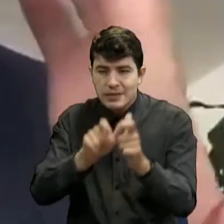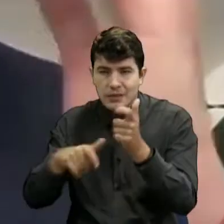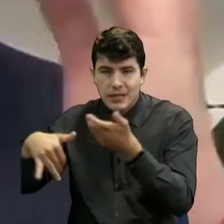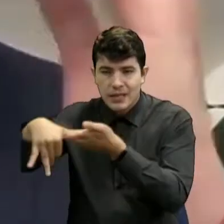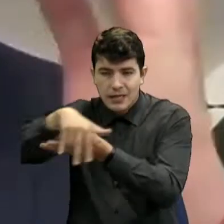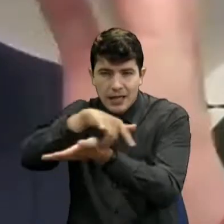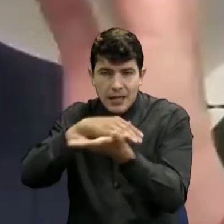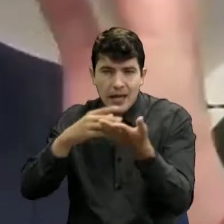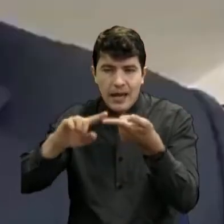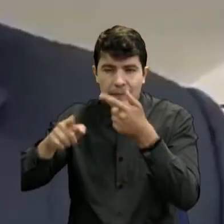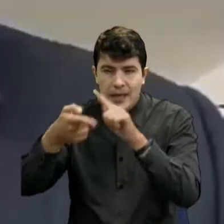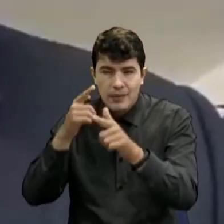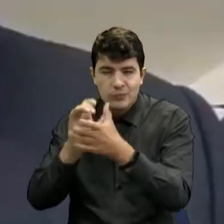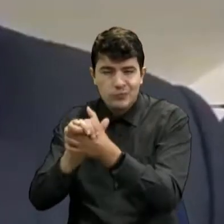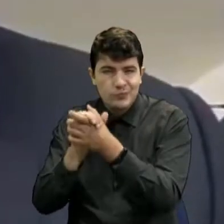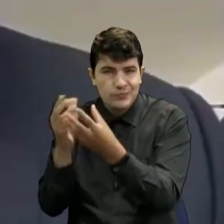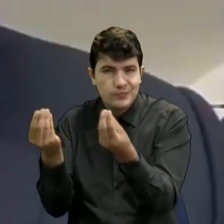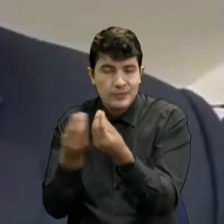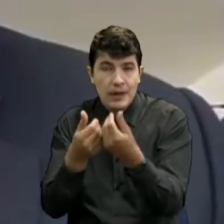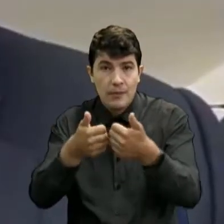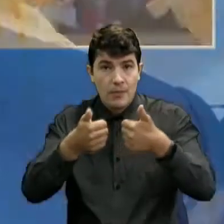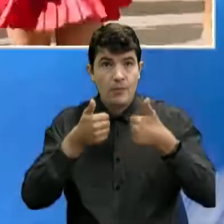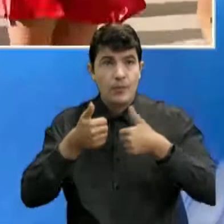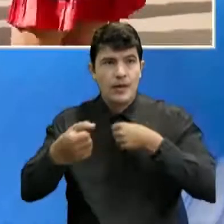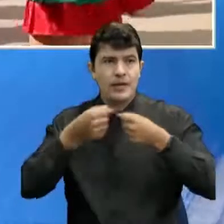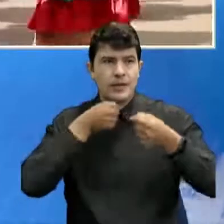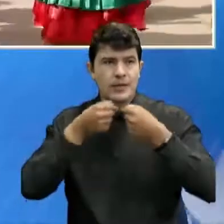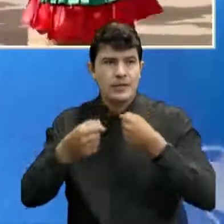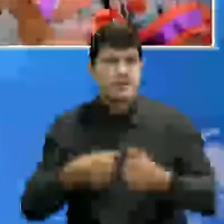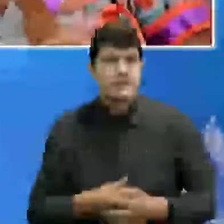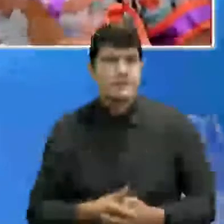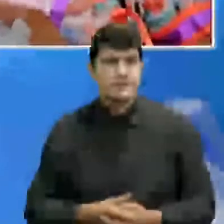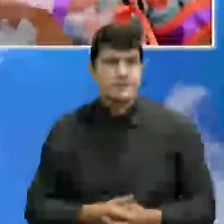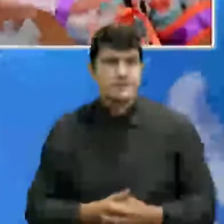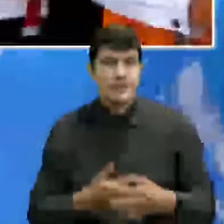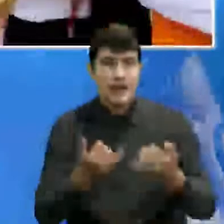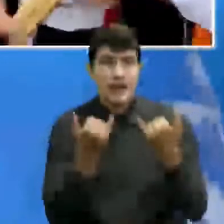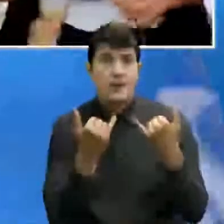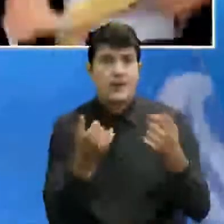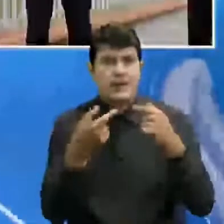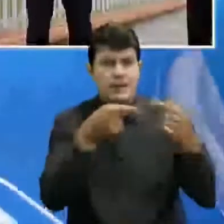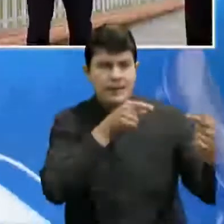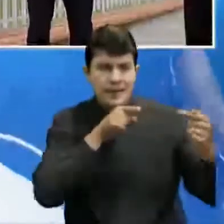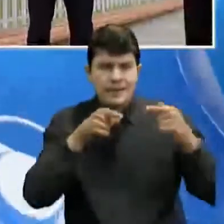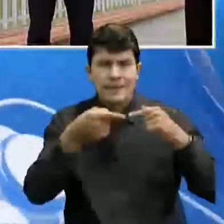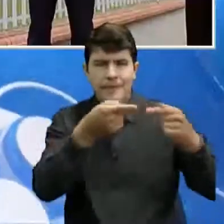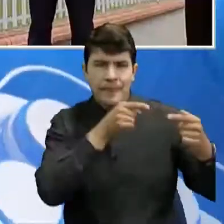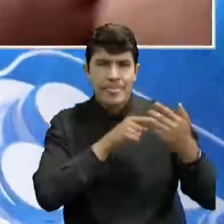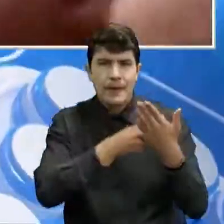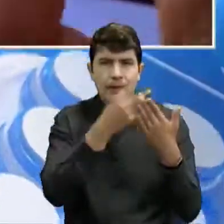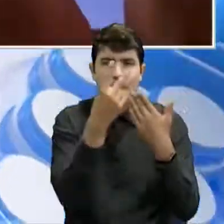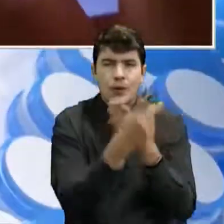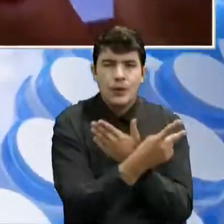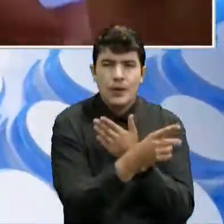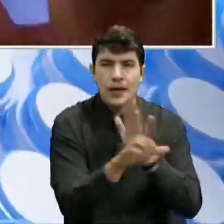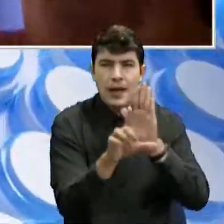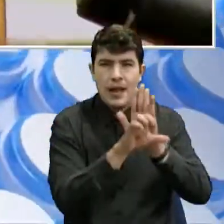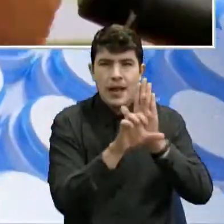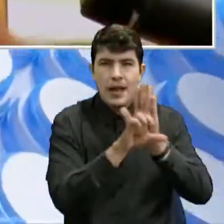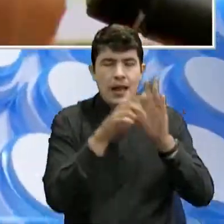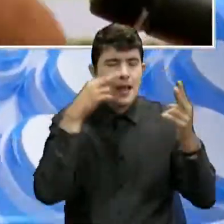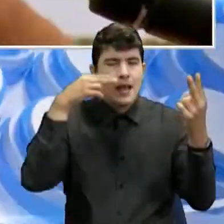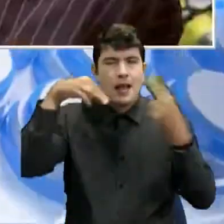nos ven que tenemos una muy buena noticia. Se está debatiendo un proyecto de ley de